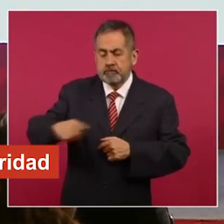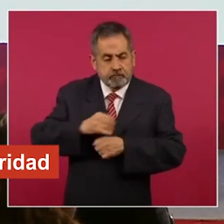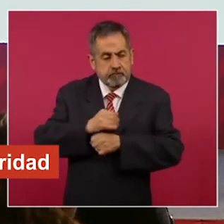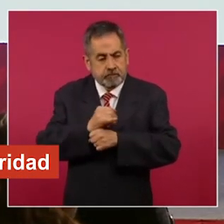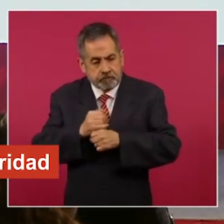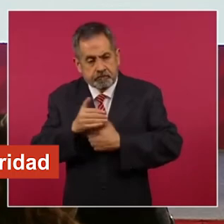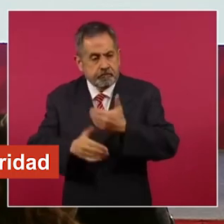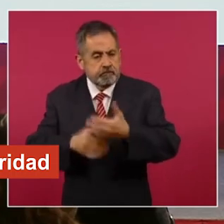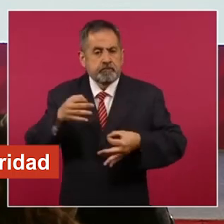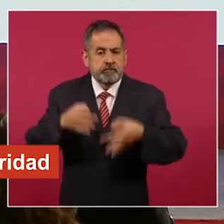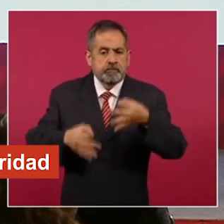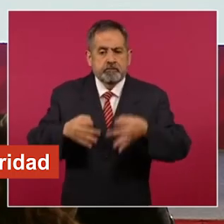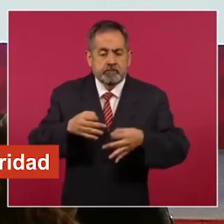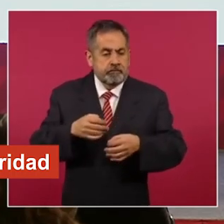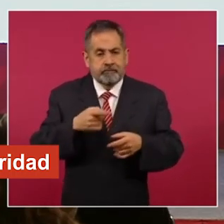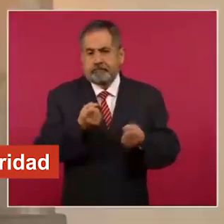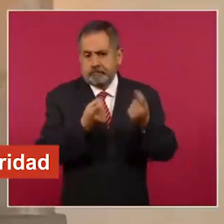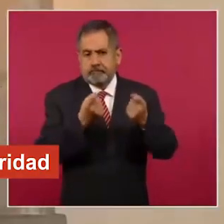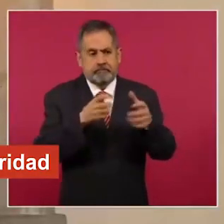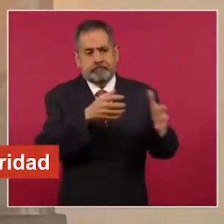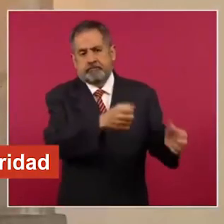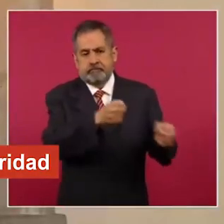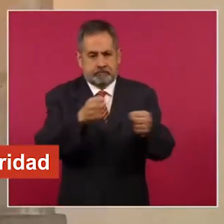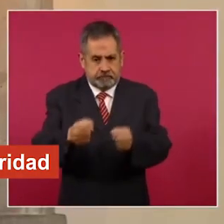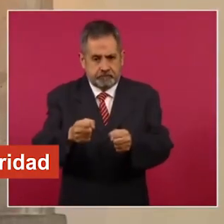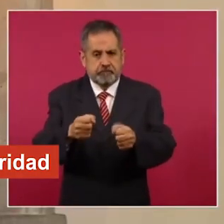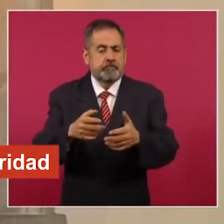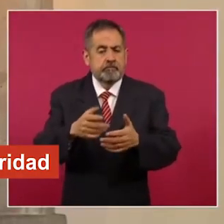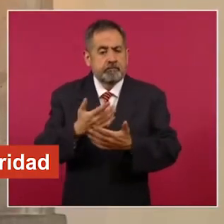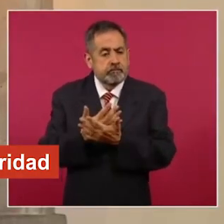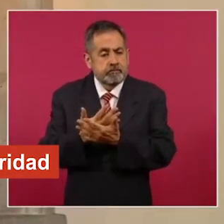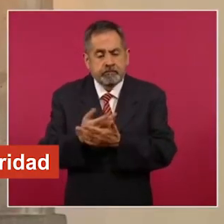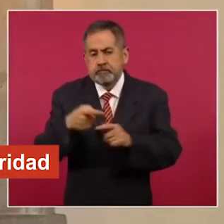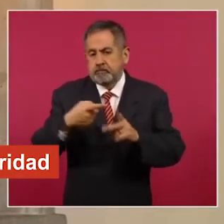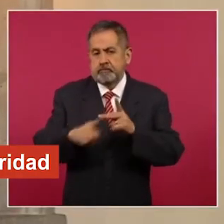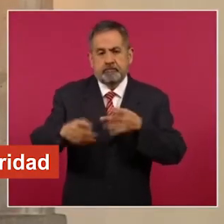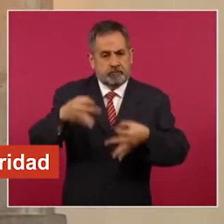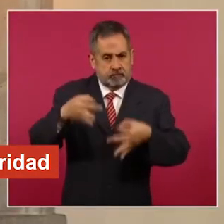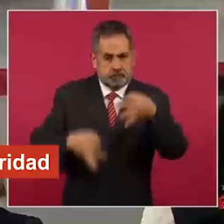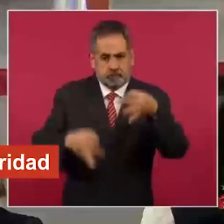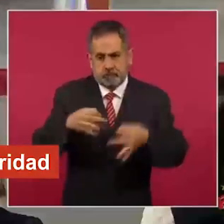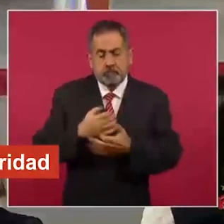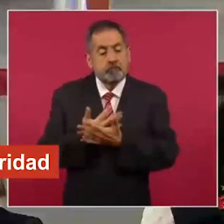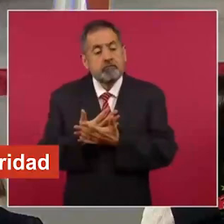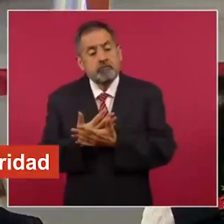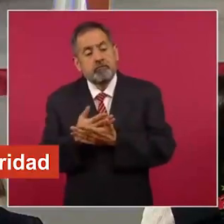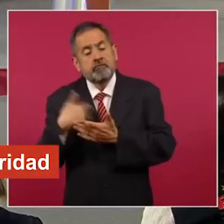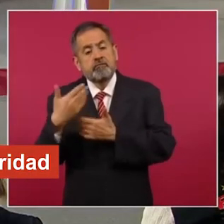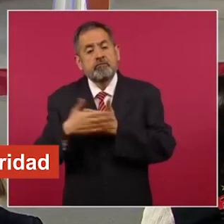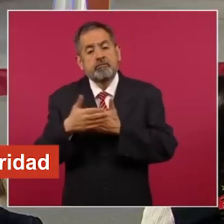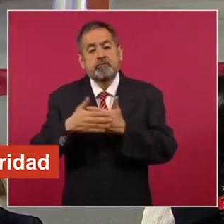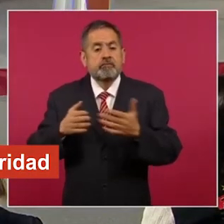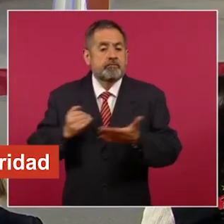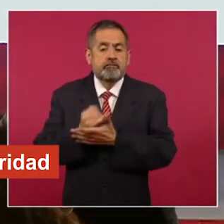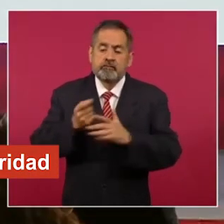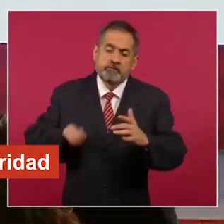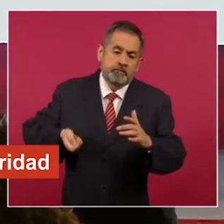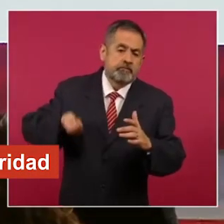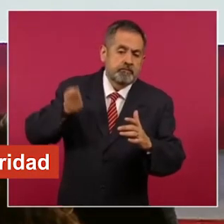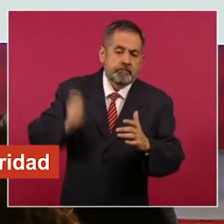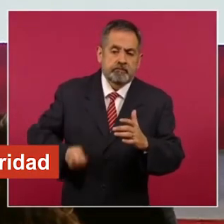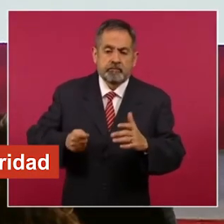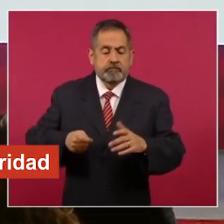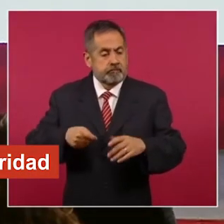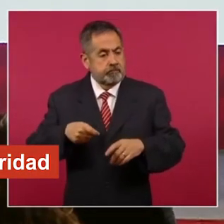penales con los detenidos y que ya están vinculados al proceso penal. Y esperamos que se pueda avanzar ya para